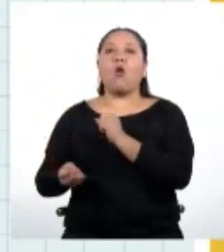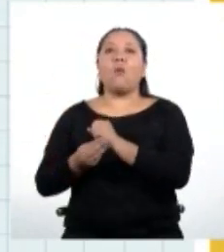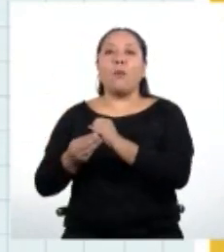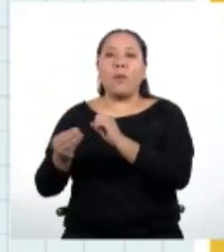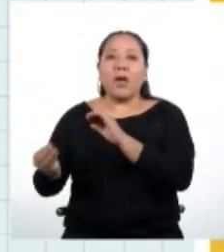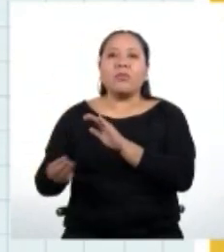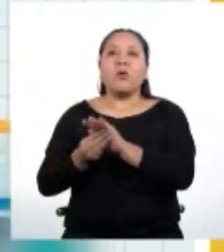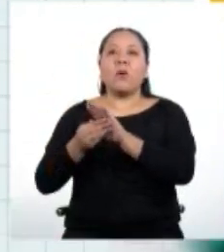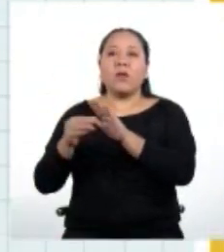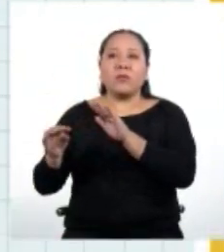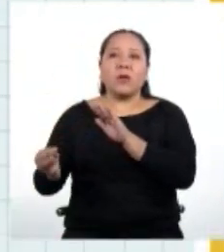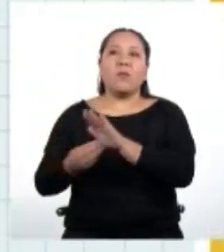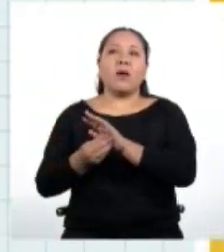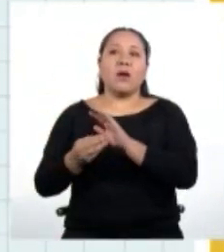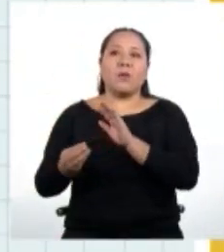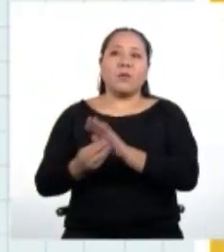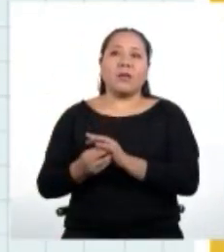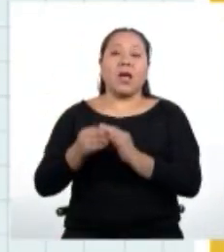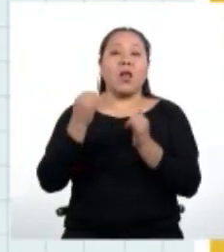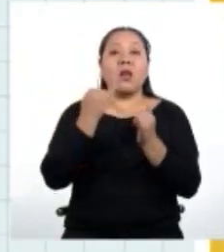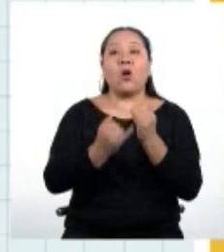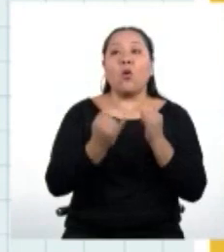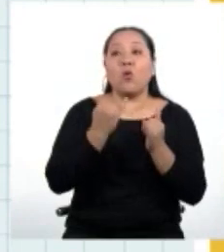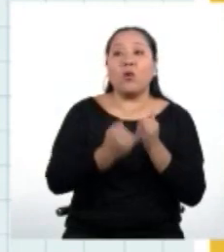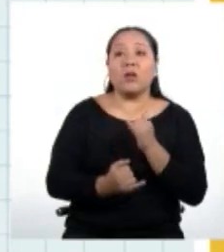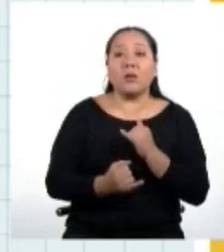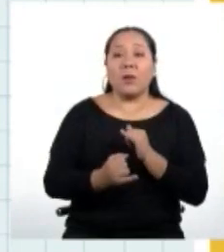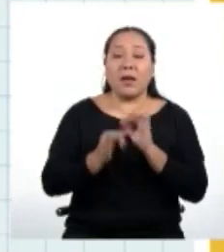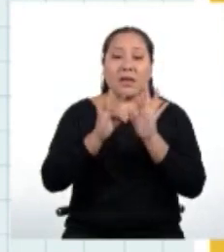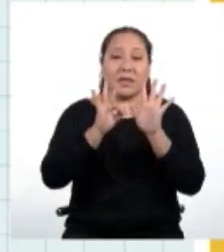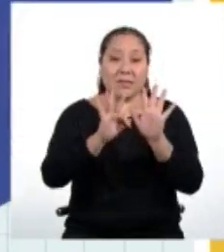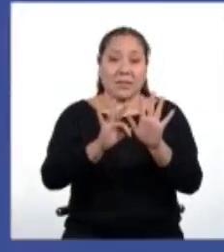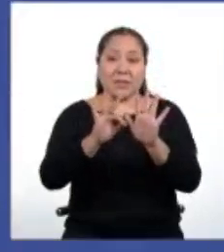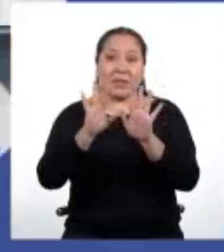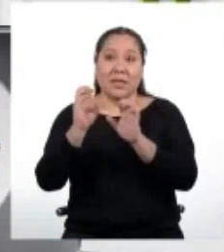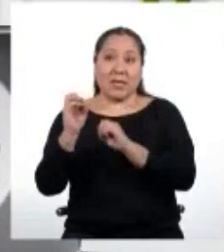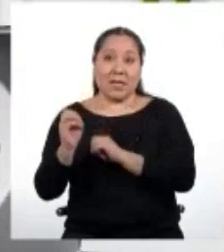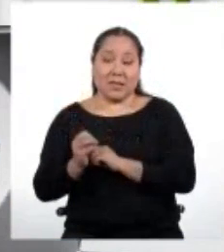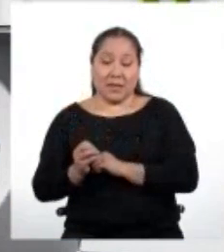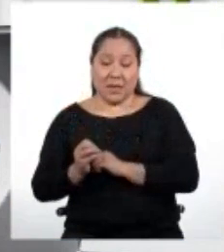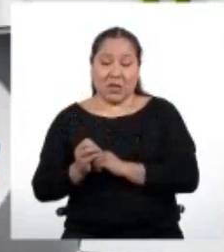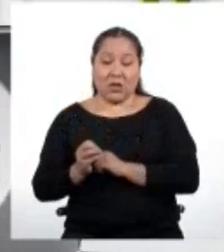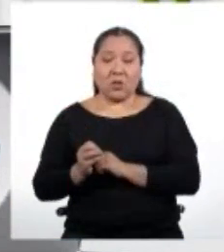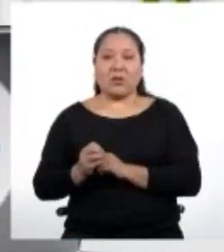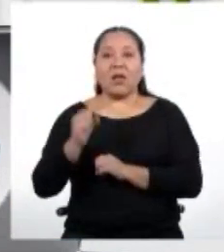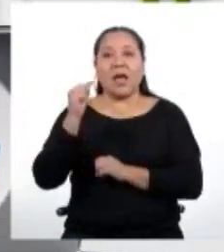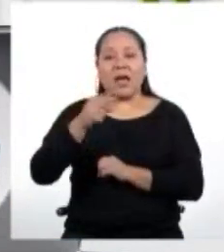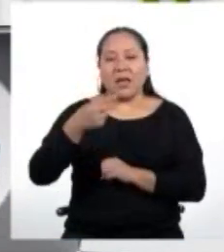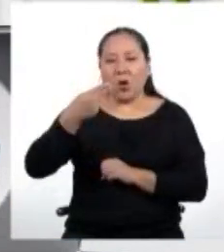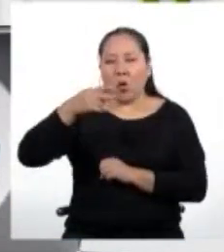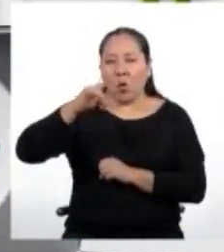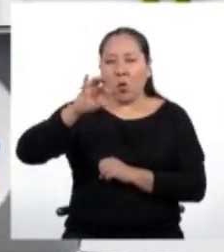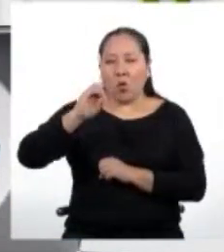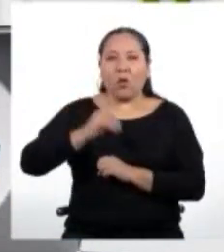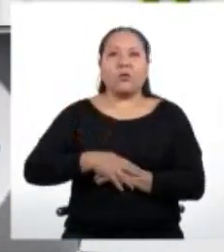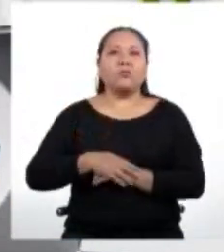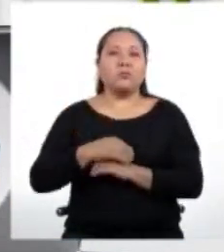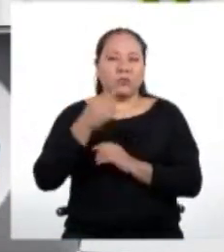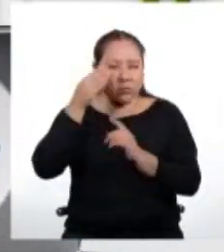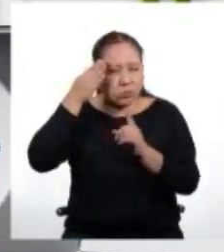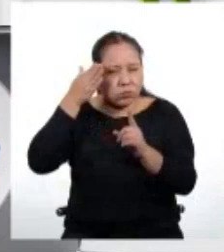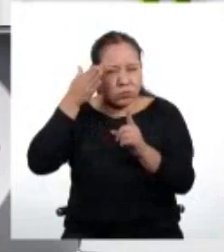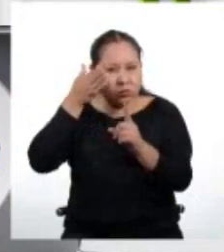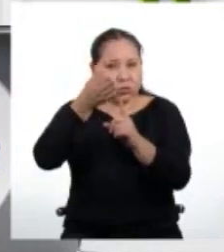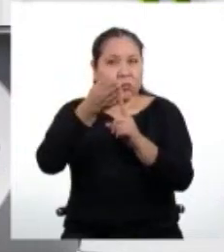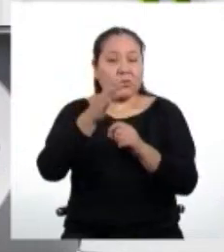mes, siendo su última cuota de 700 soles. Hugo lo tiene todo proyectadísimo. Entonces,